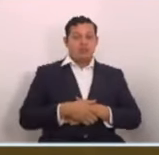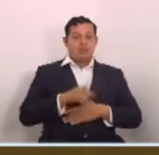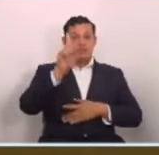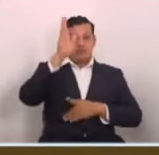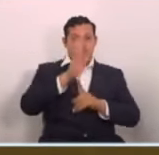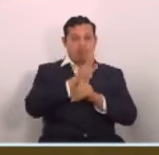diputados.